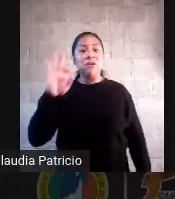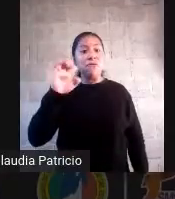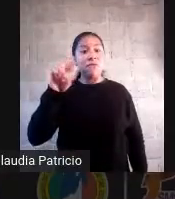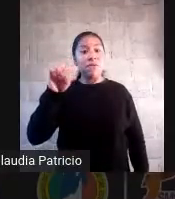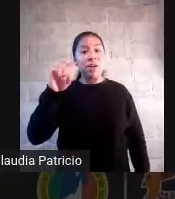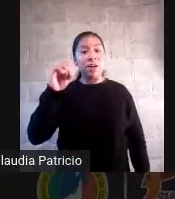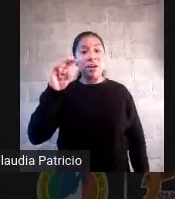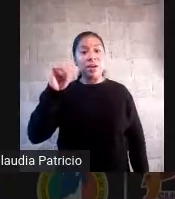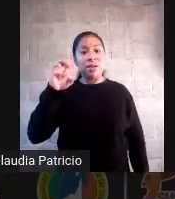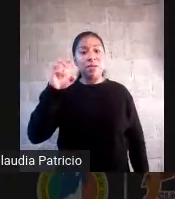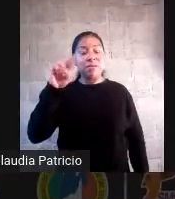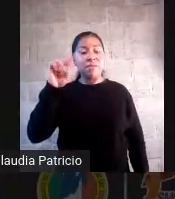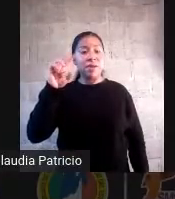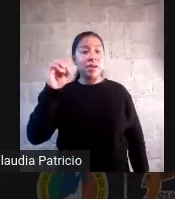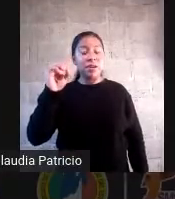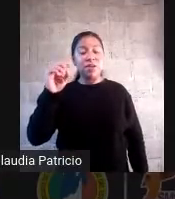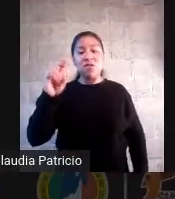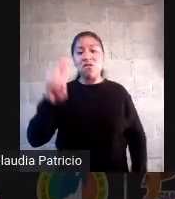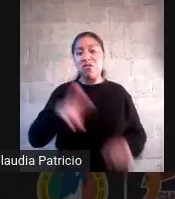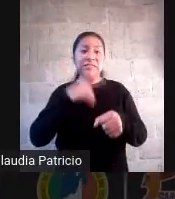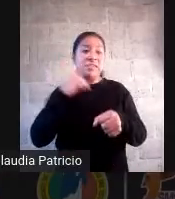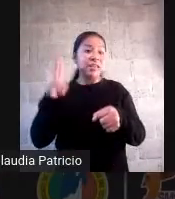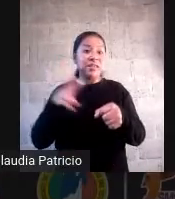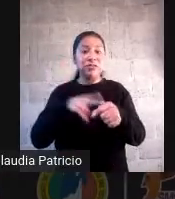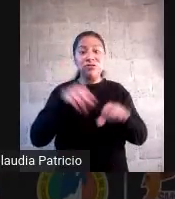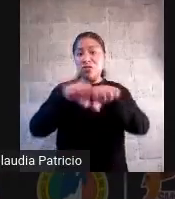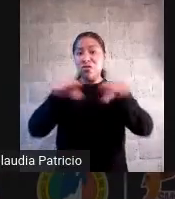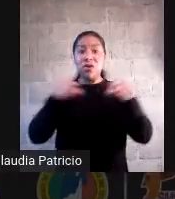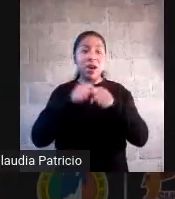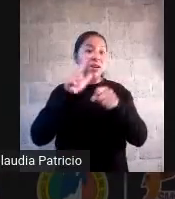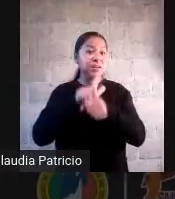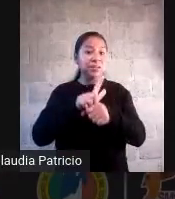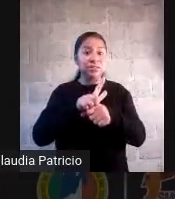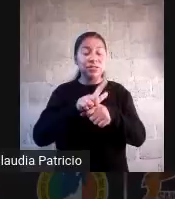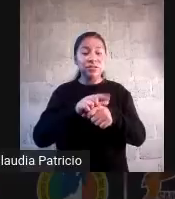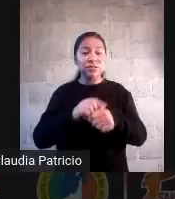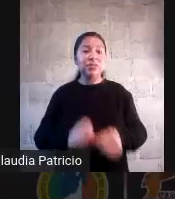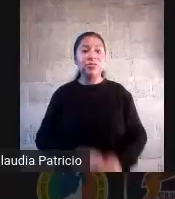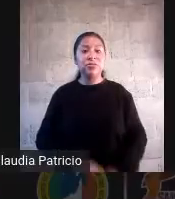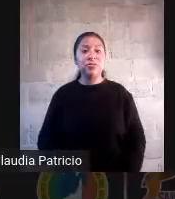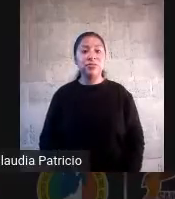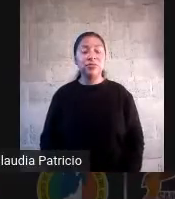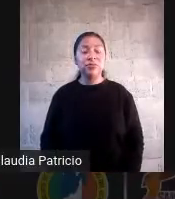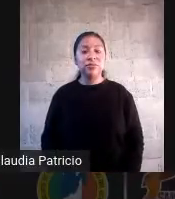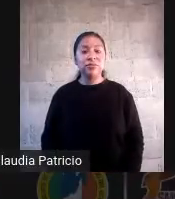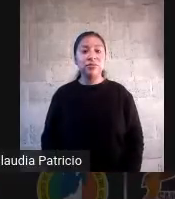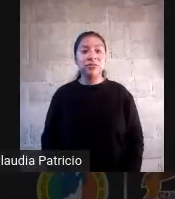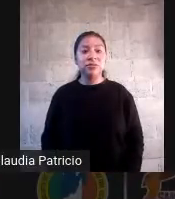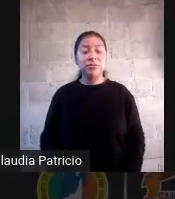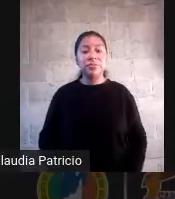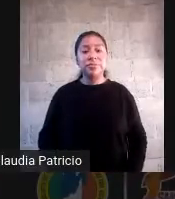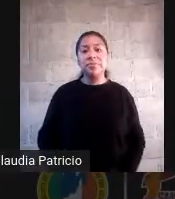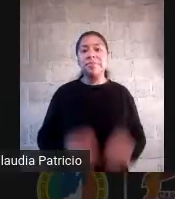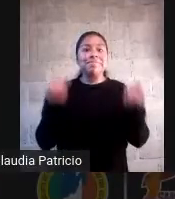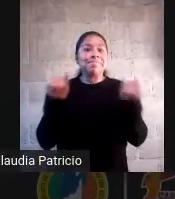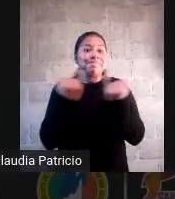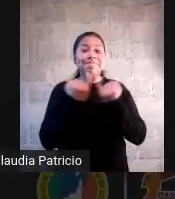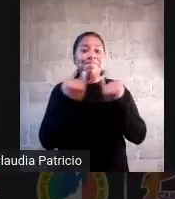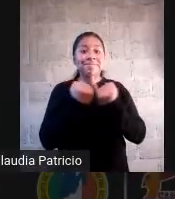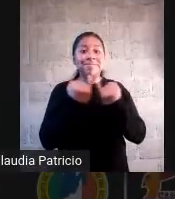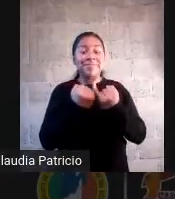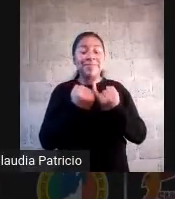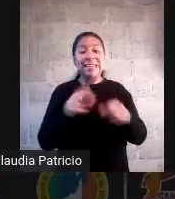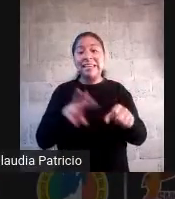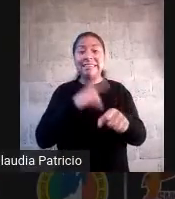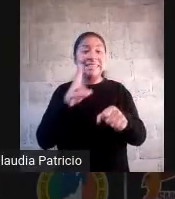natural hay fenómenos naturales y fenómenos sociales pero que la misma naturaleza de los niños está